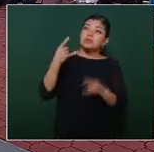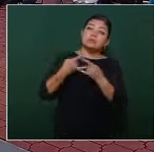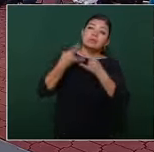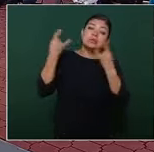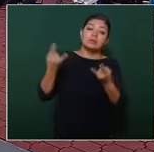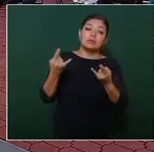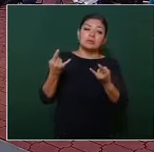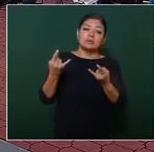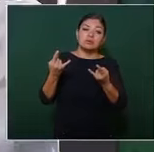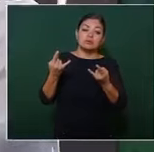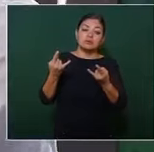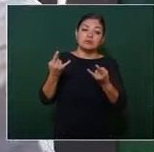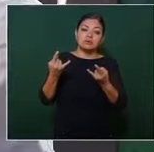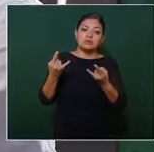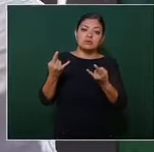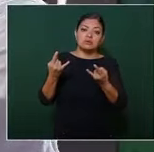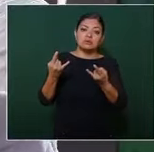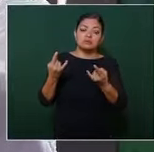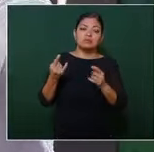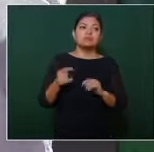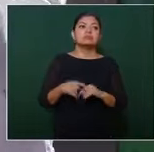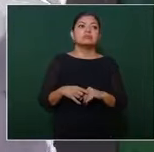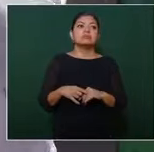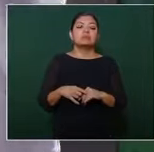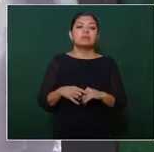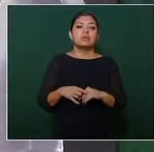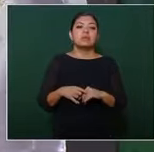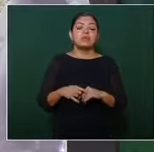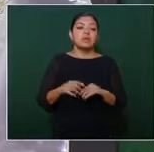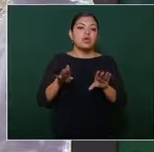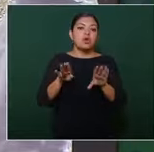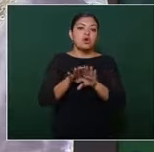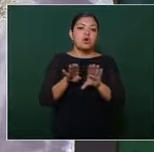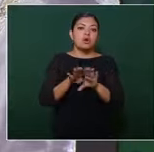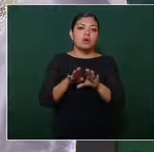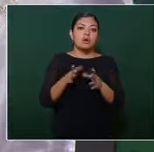o darle sitio